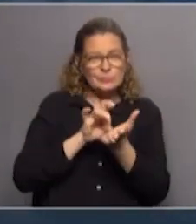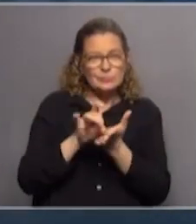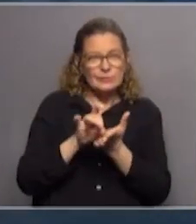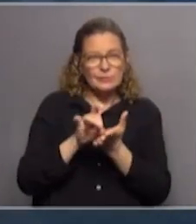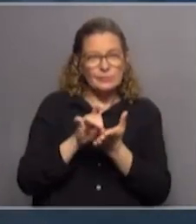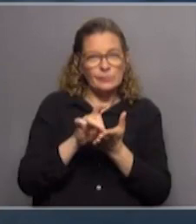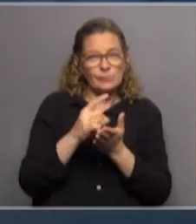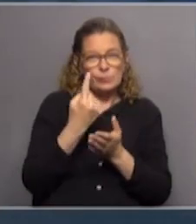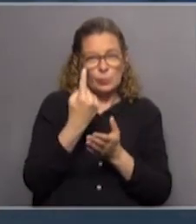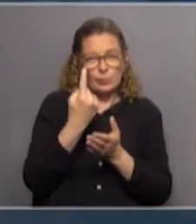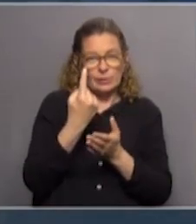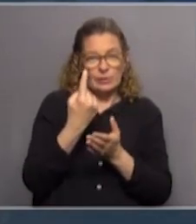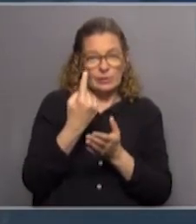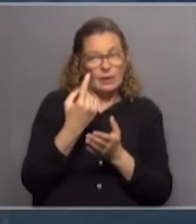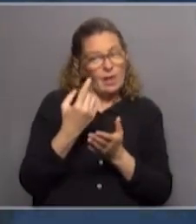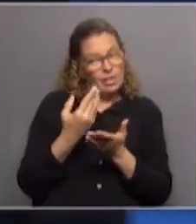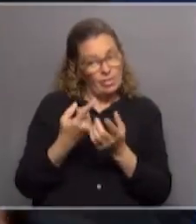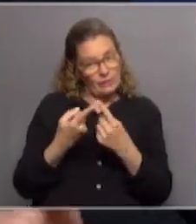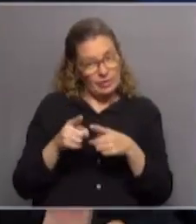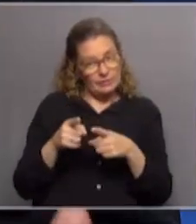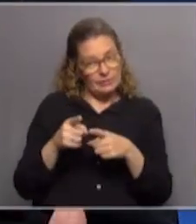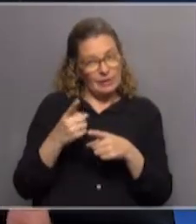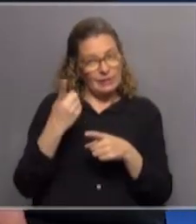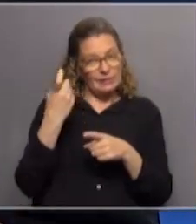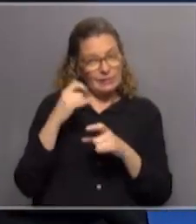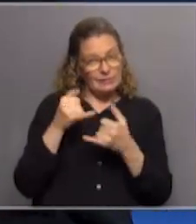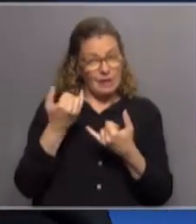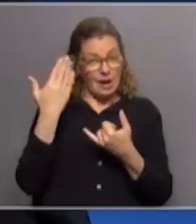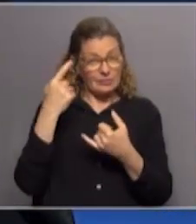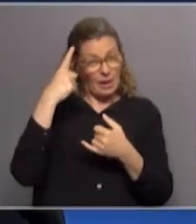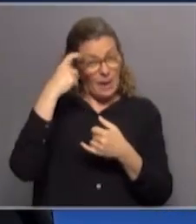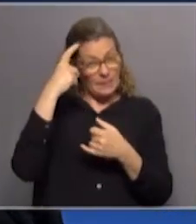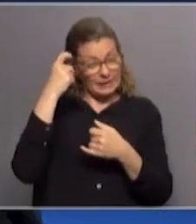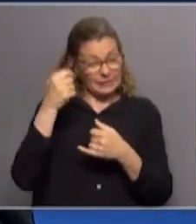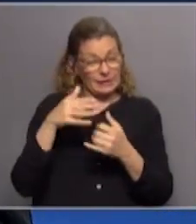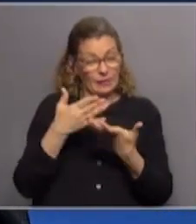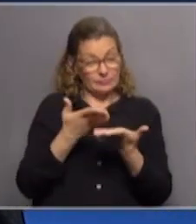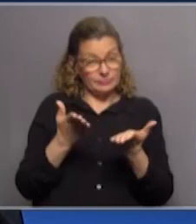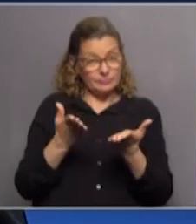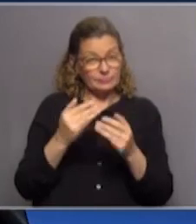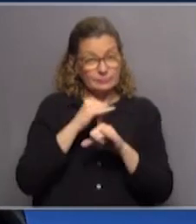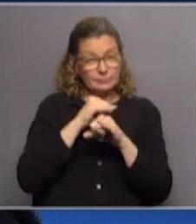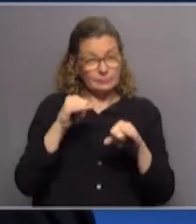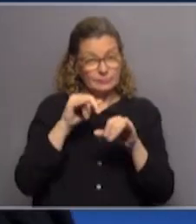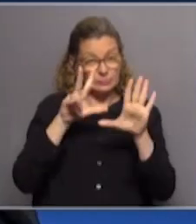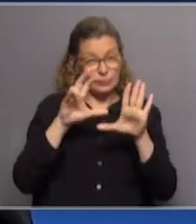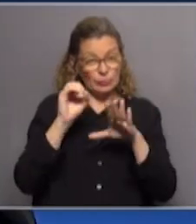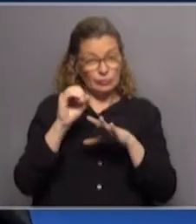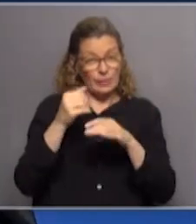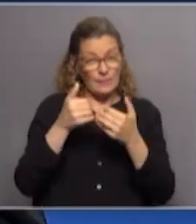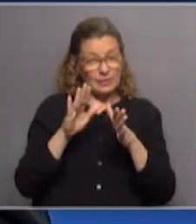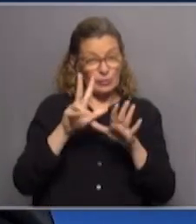es una excepción y no una regla. Ya hubo experiencias de este tipo. En las fines de los 80, principios del